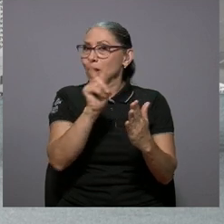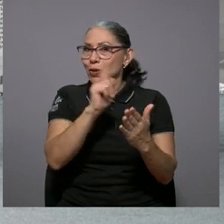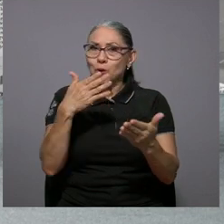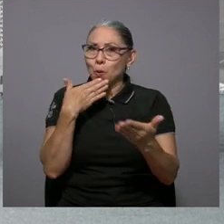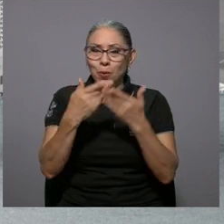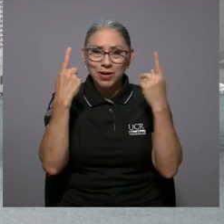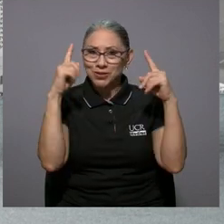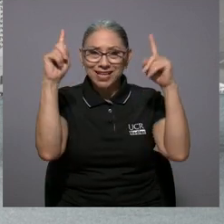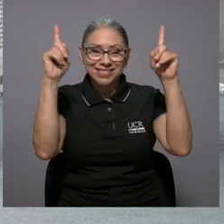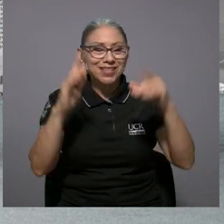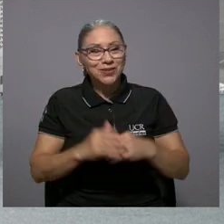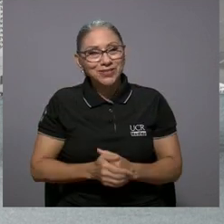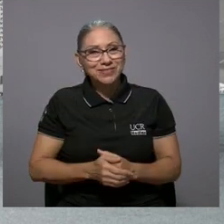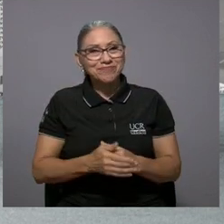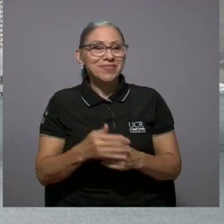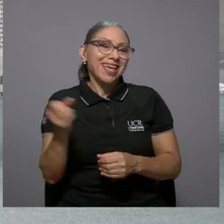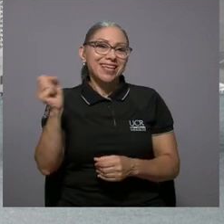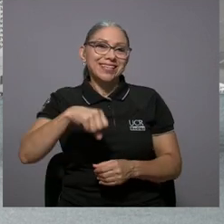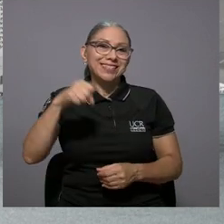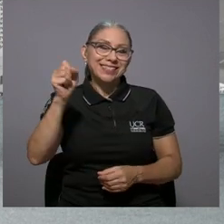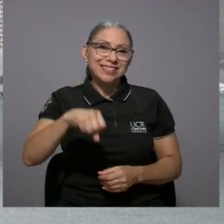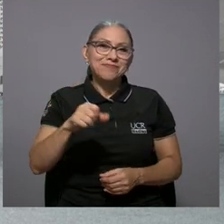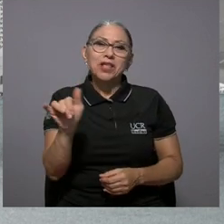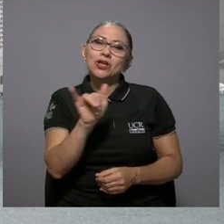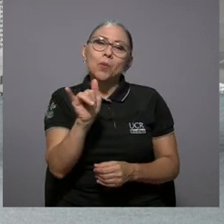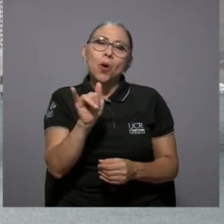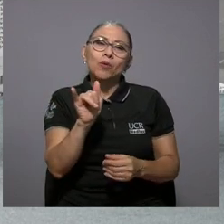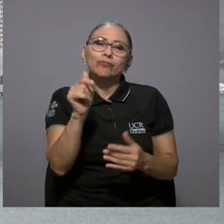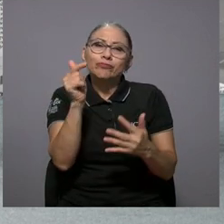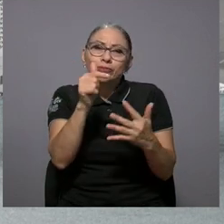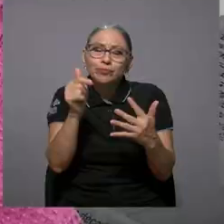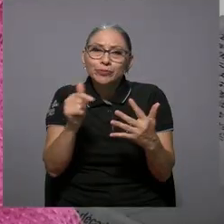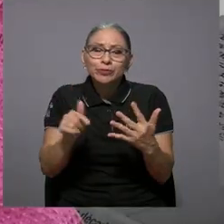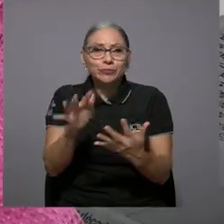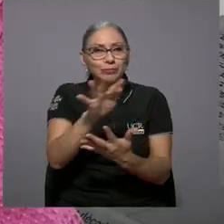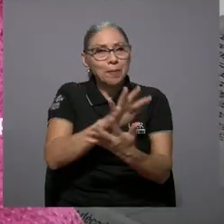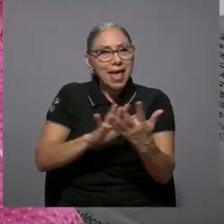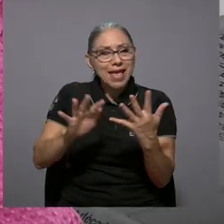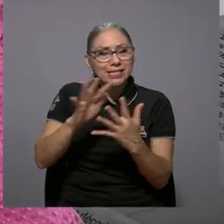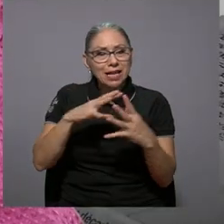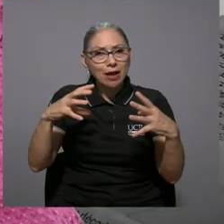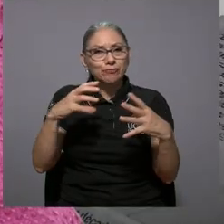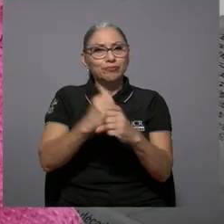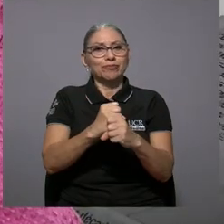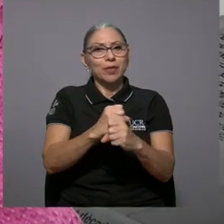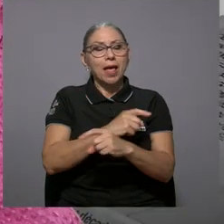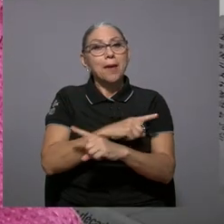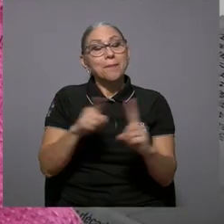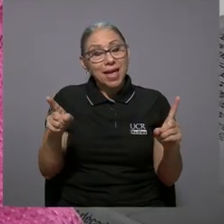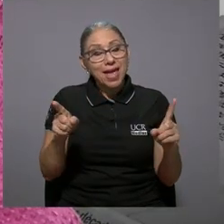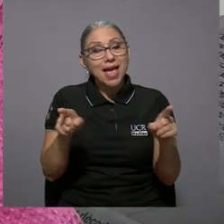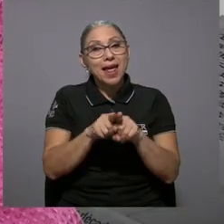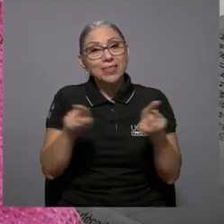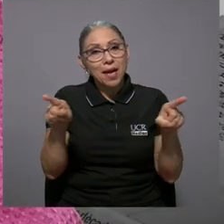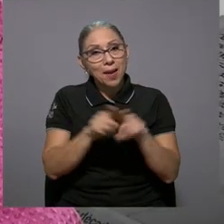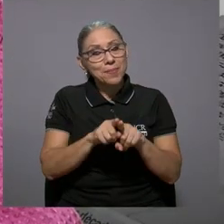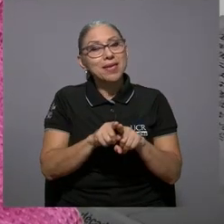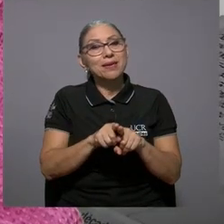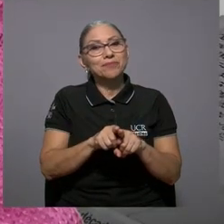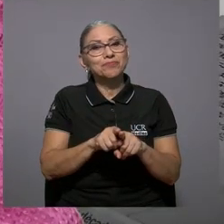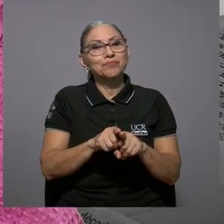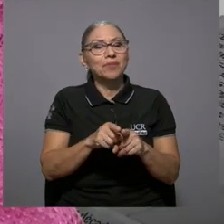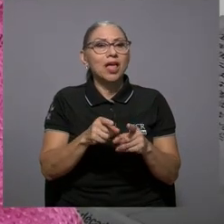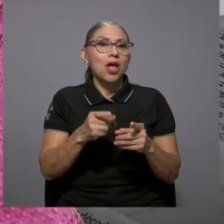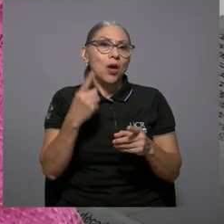intenté la pintura, no con muy buenos éxitos. Y sí, ha sido como una mezcla de factores,